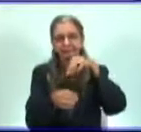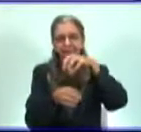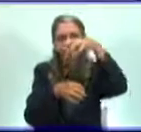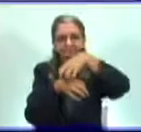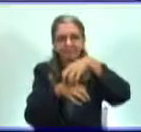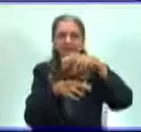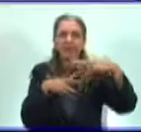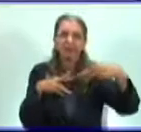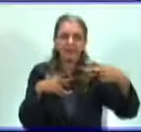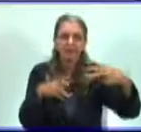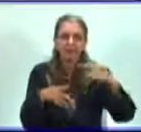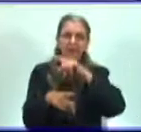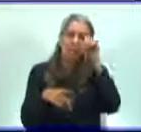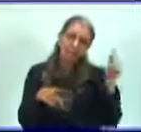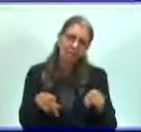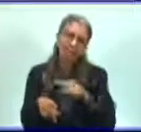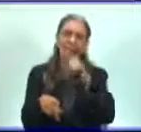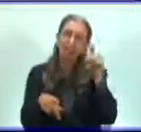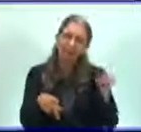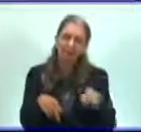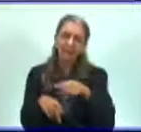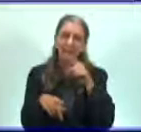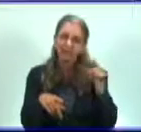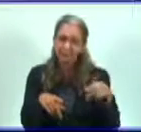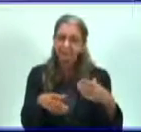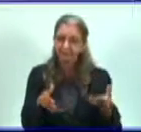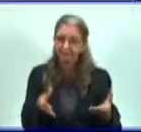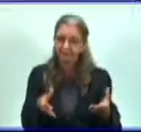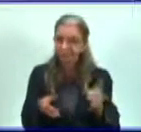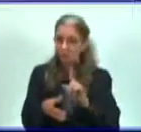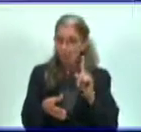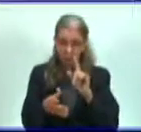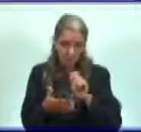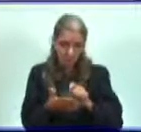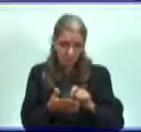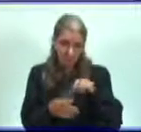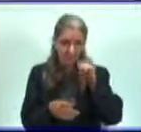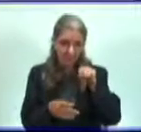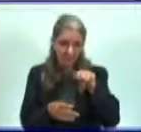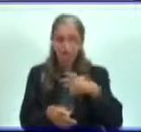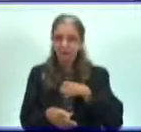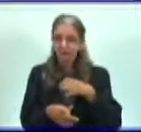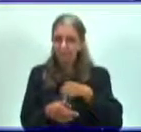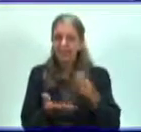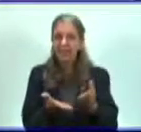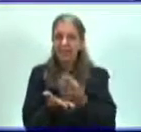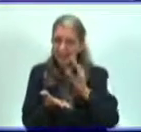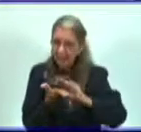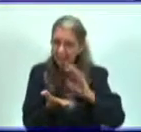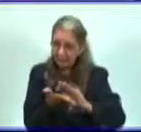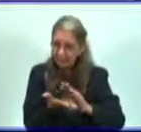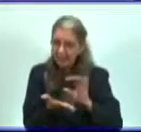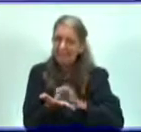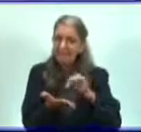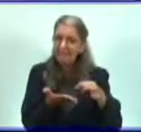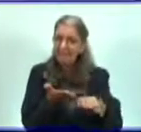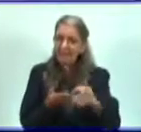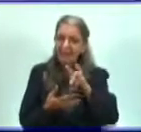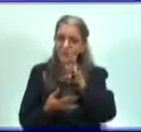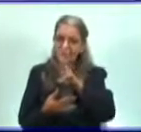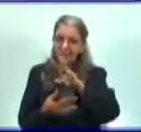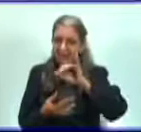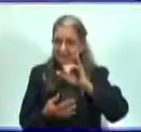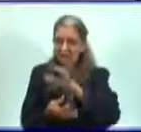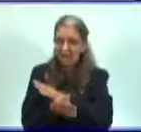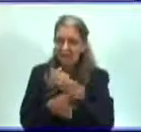Por tanto, no lo copies, lo tienes en el libro, con calma